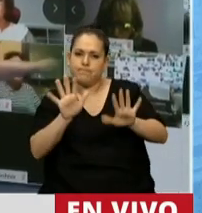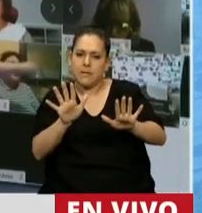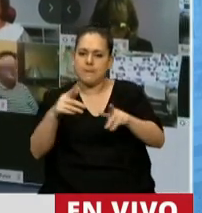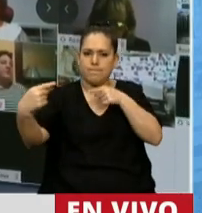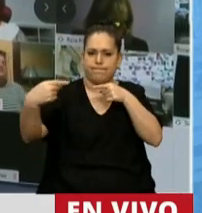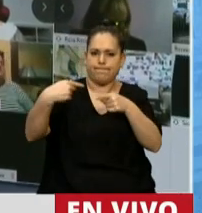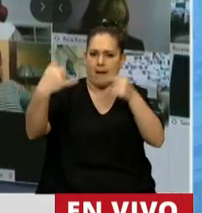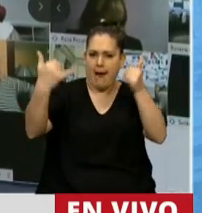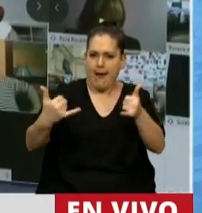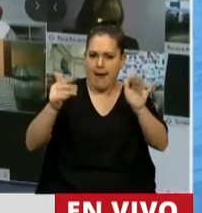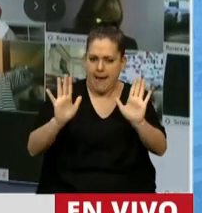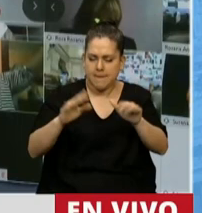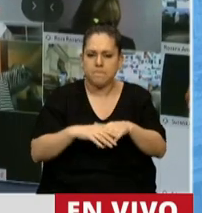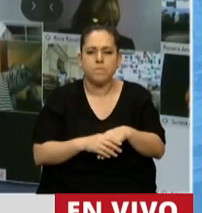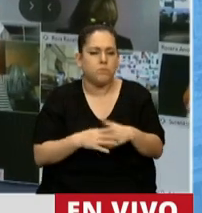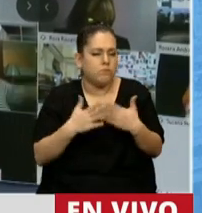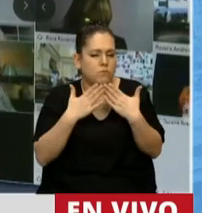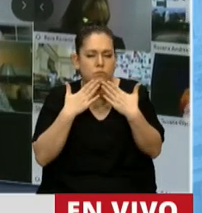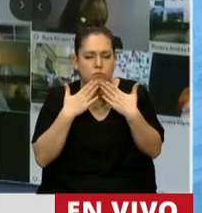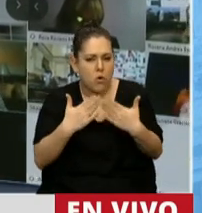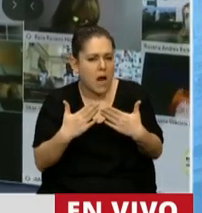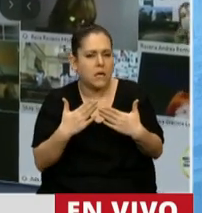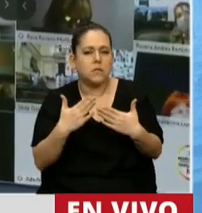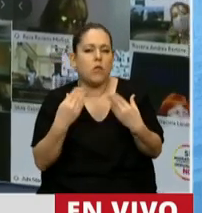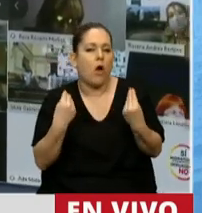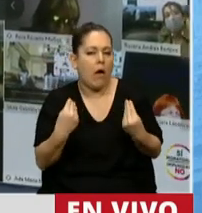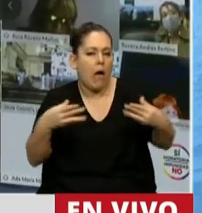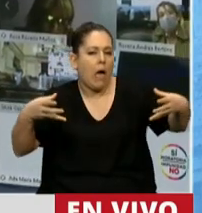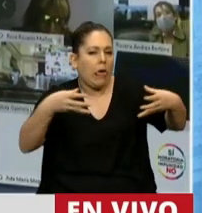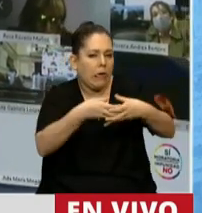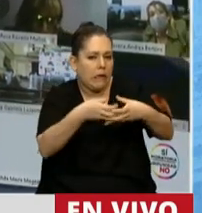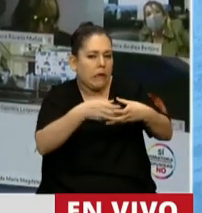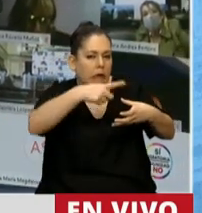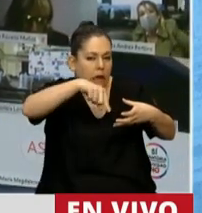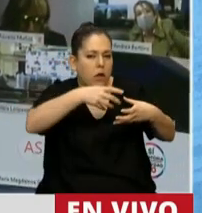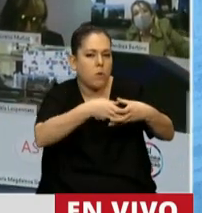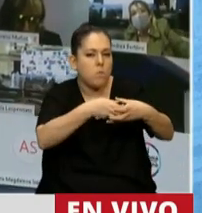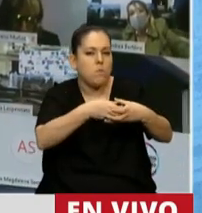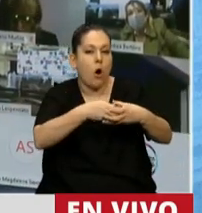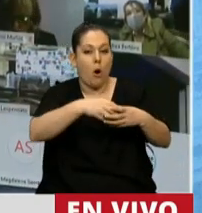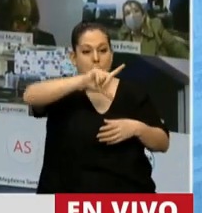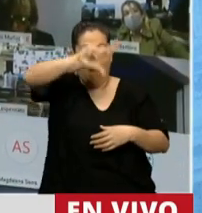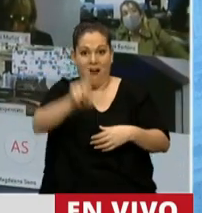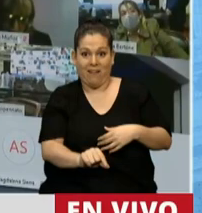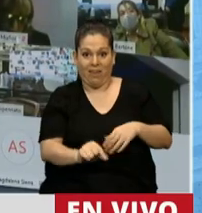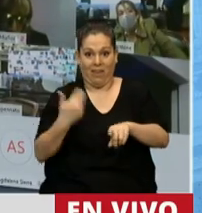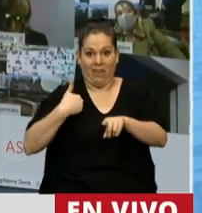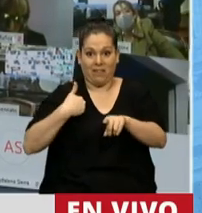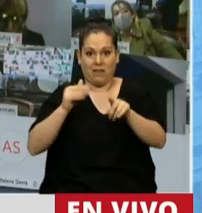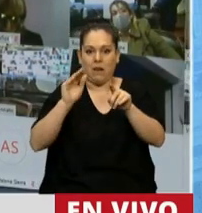Eterno agradecimiento, señor presidente, al equipo que agrandó el mapa de la Argentina.